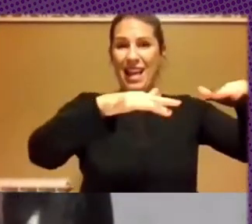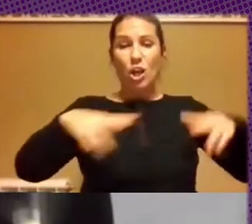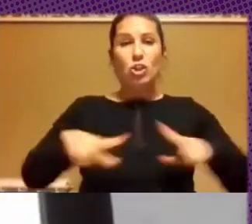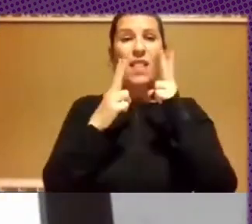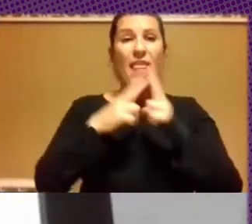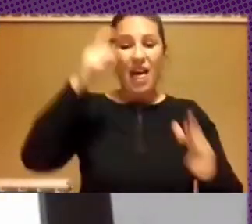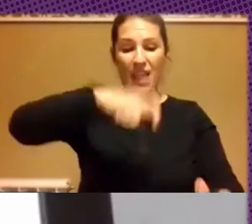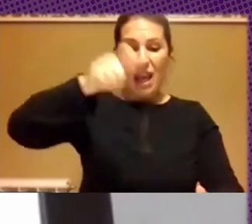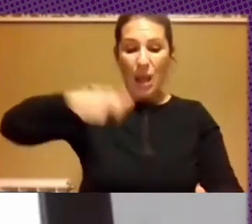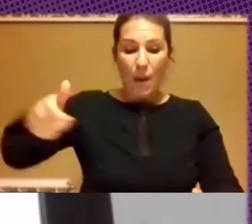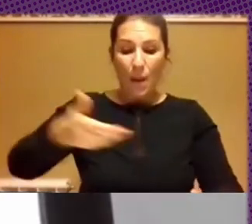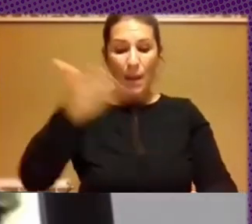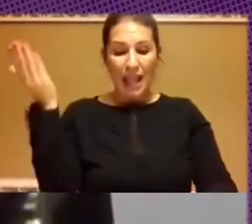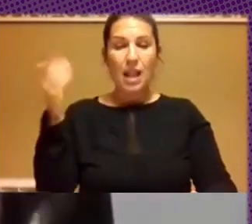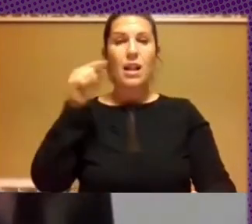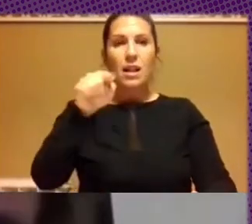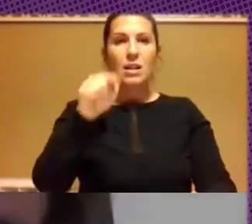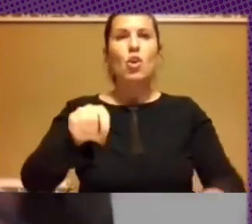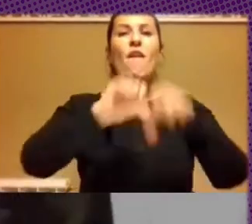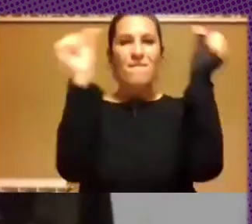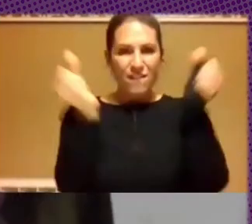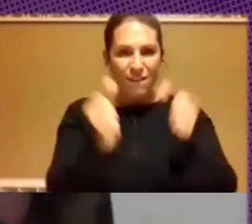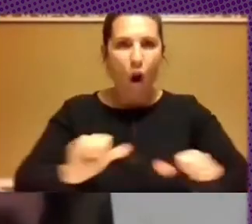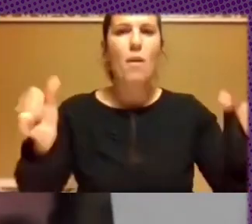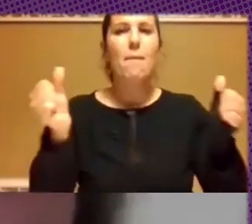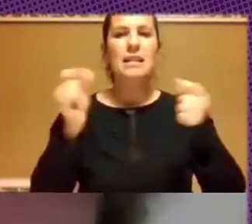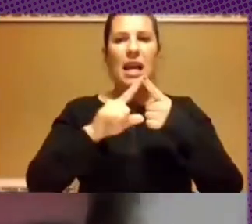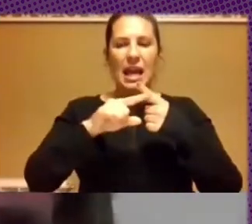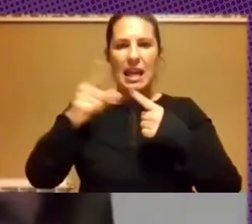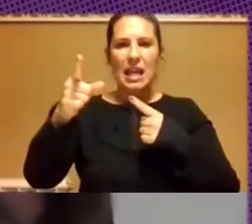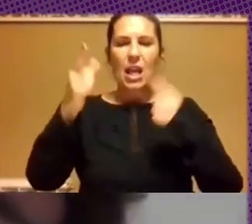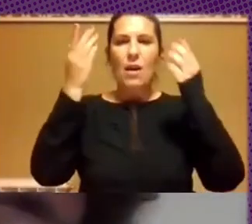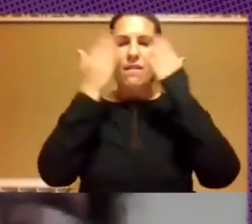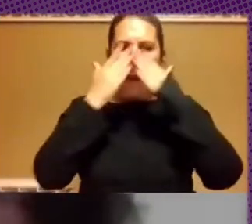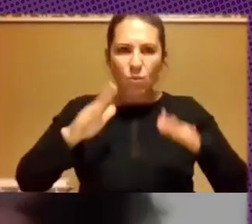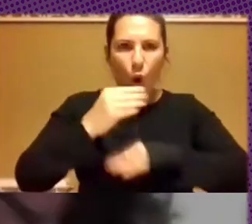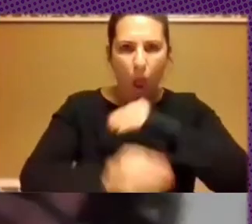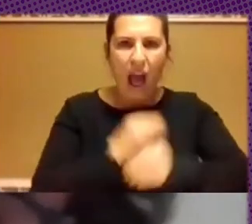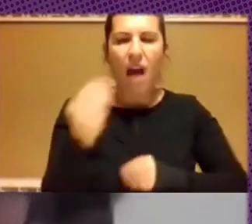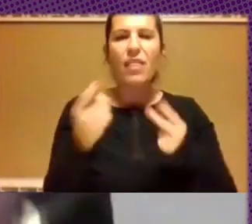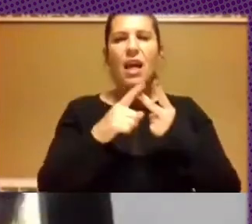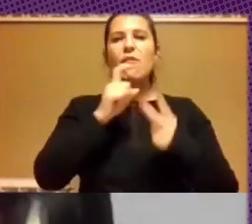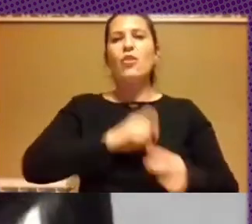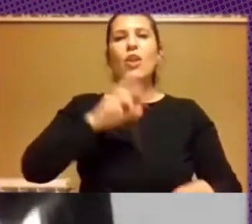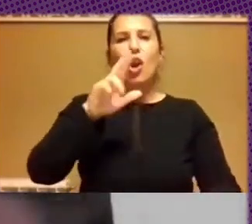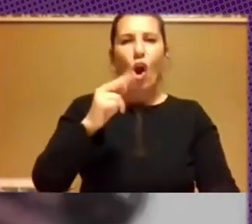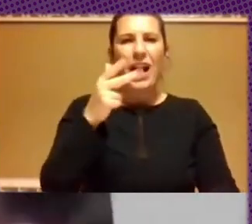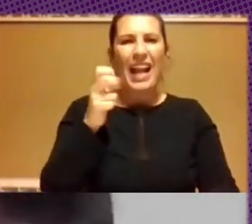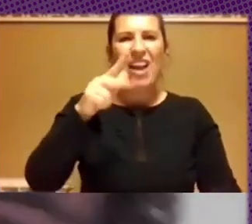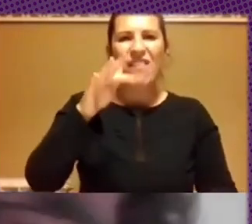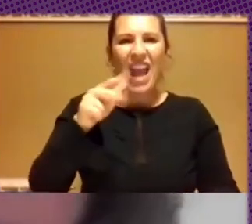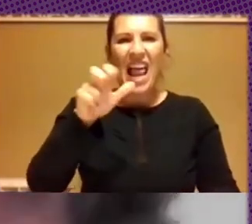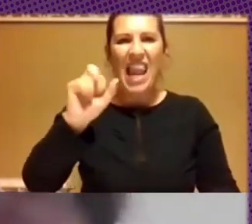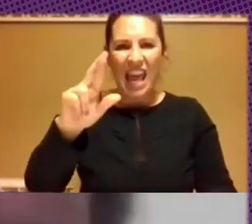civil son formas, y Goebbels lo hace, y Facebook lo hace, y de la Fundación Rockefeller, antes de